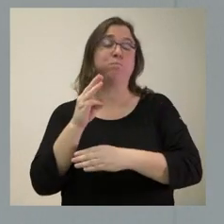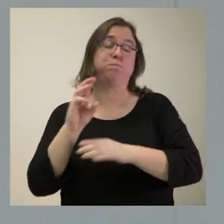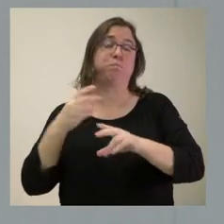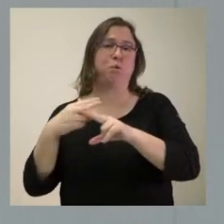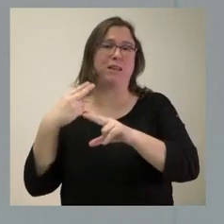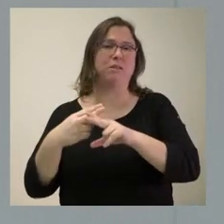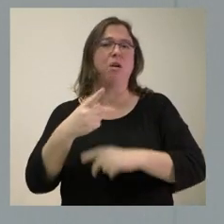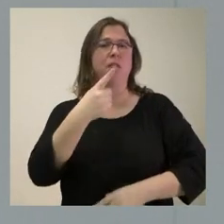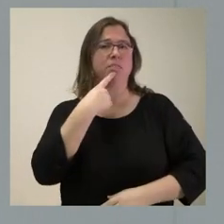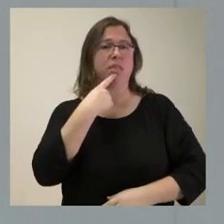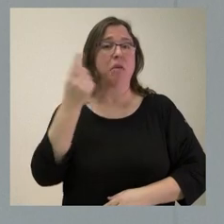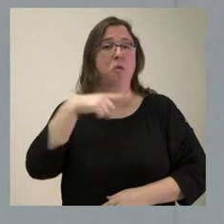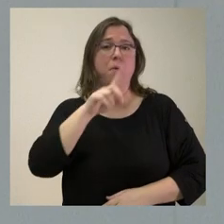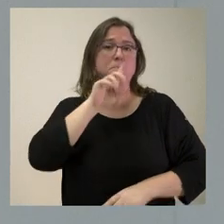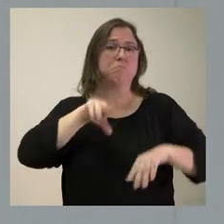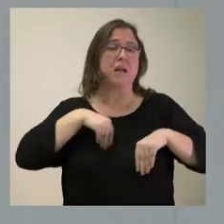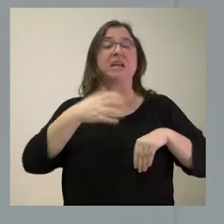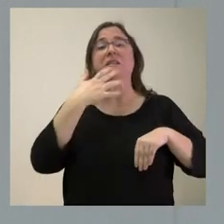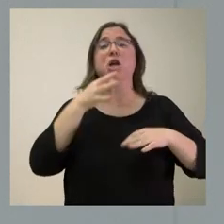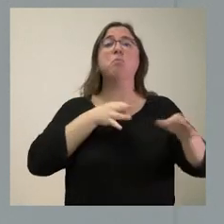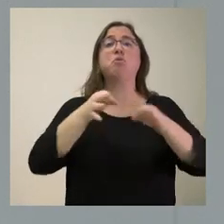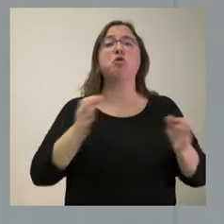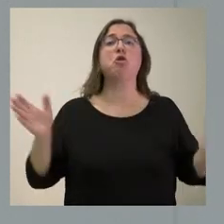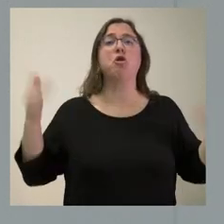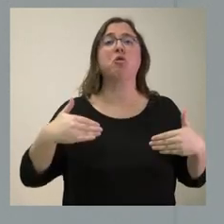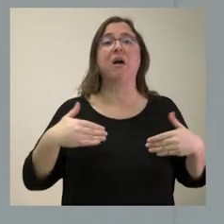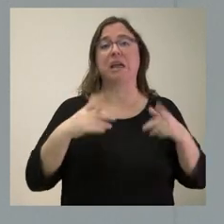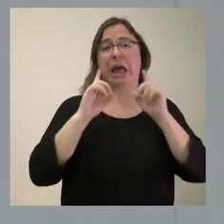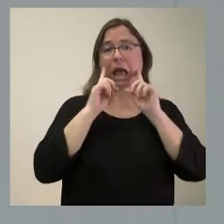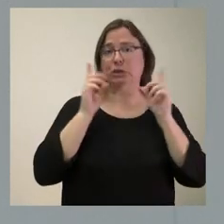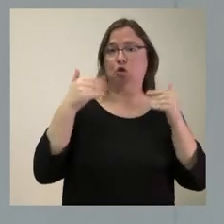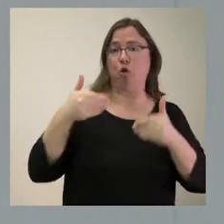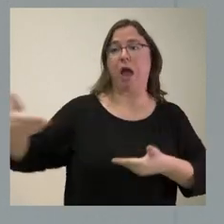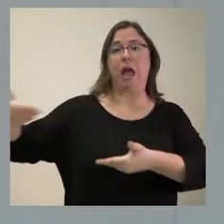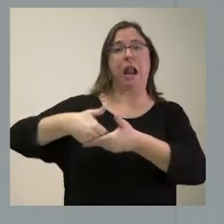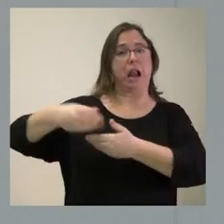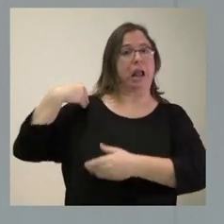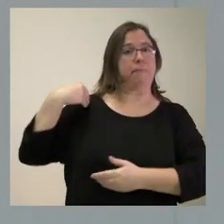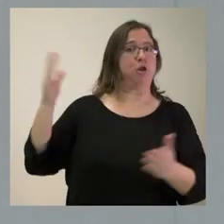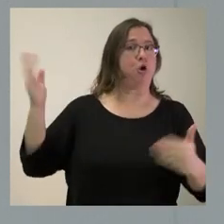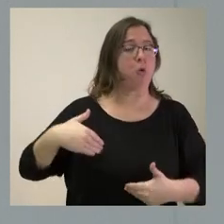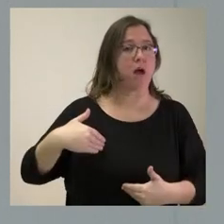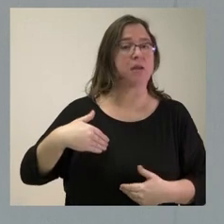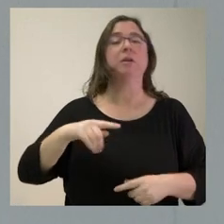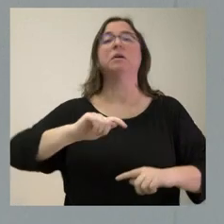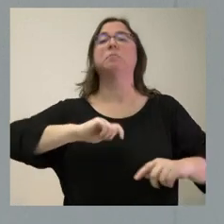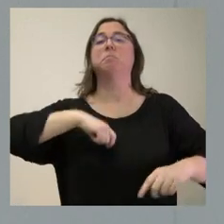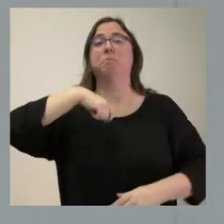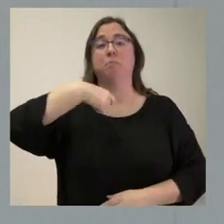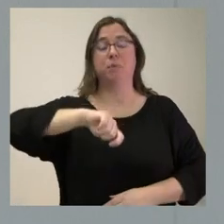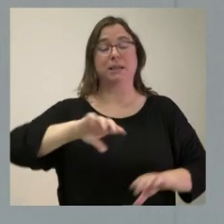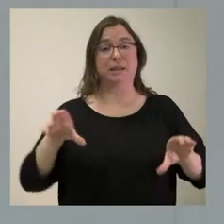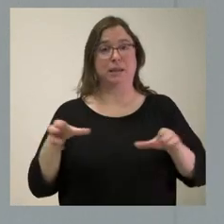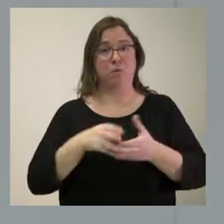que ellos se conformaban porque si no había protocolo, no había caso y no había requerimiento. Y el presidente de la Junta de Castilla y León el